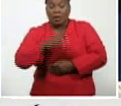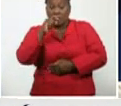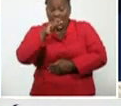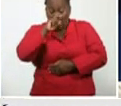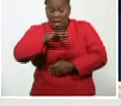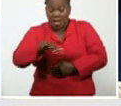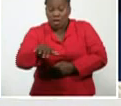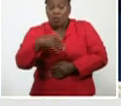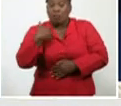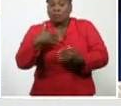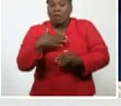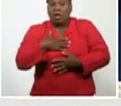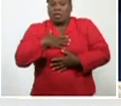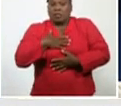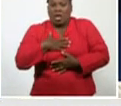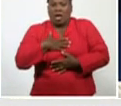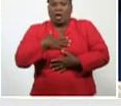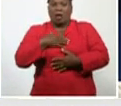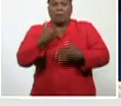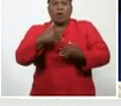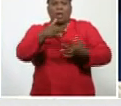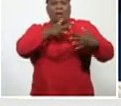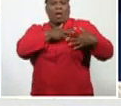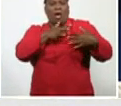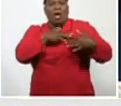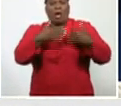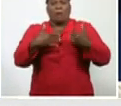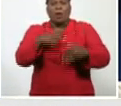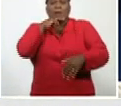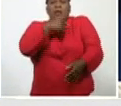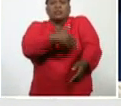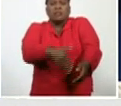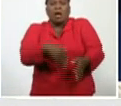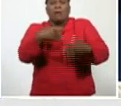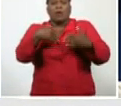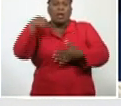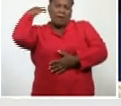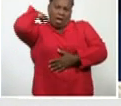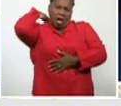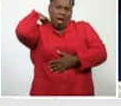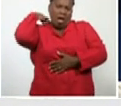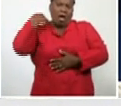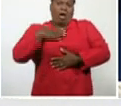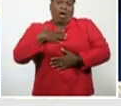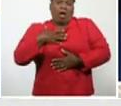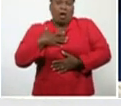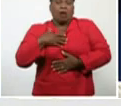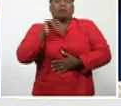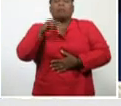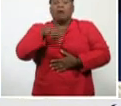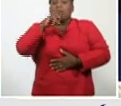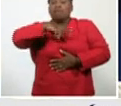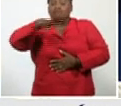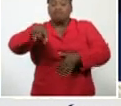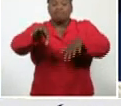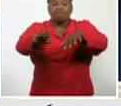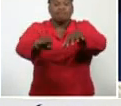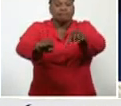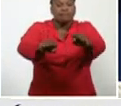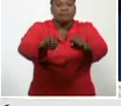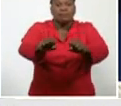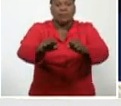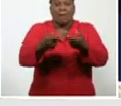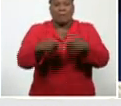donde, se identifican casos, con posible enfermedad, para, su búsqueda, y como es natural, una